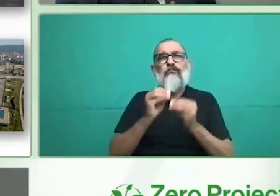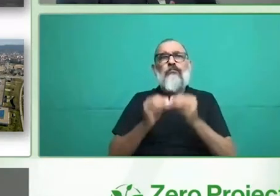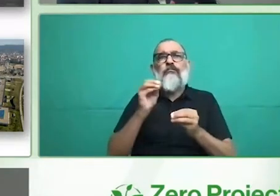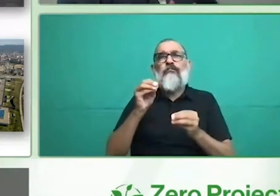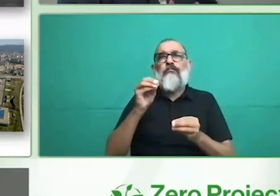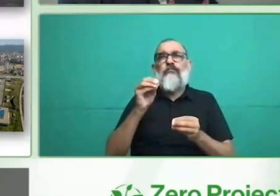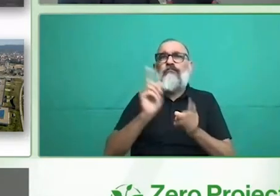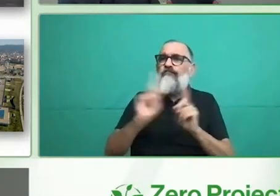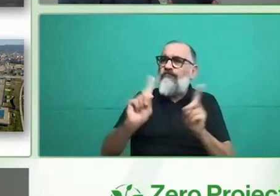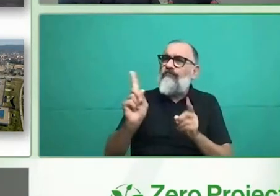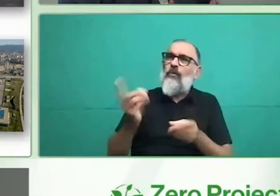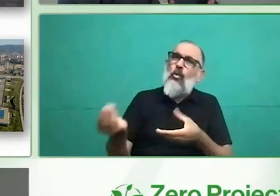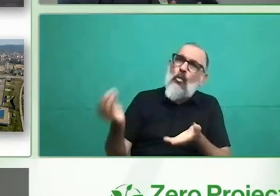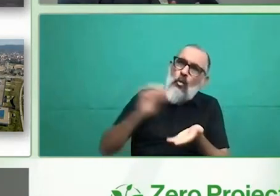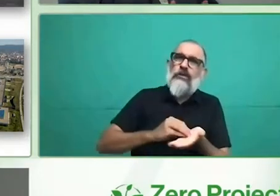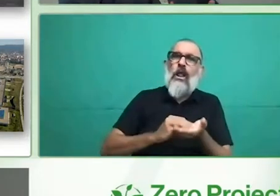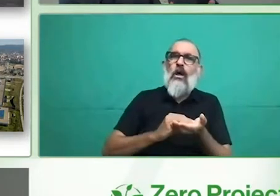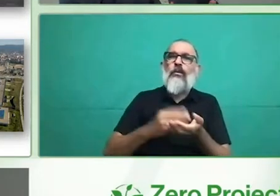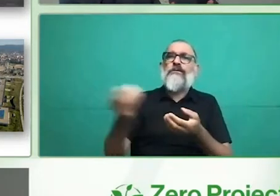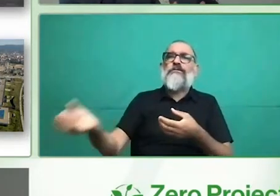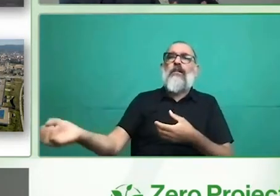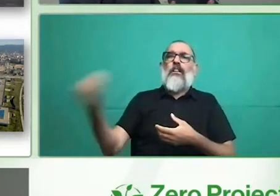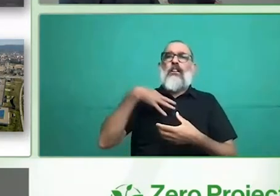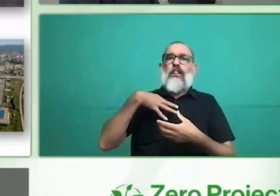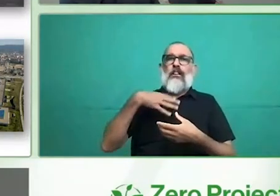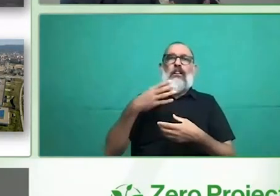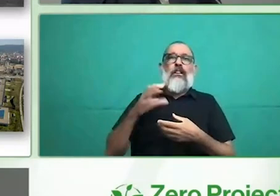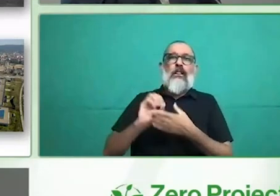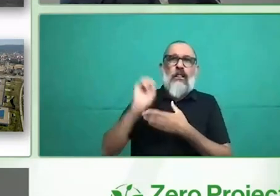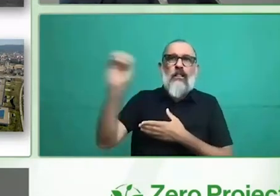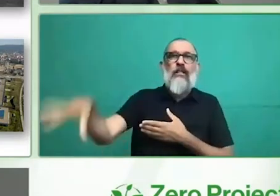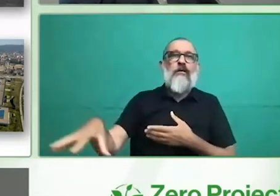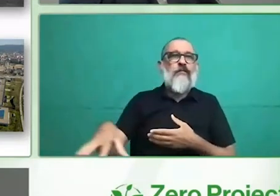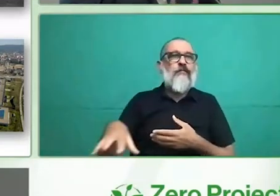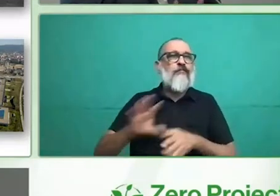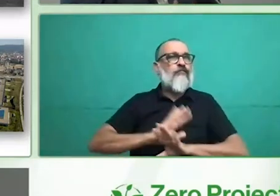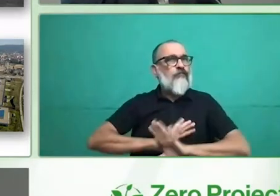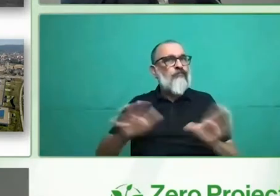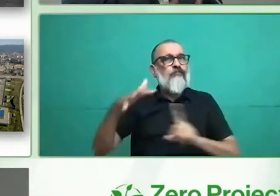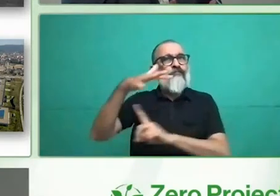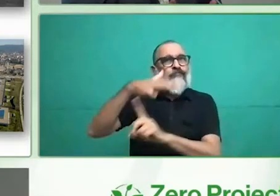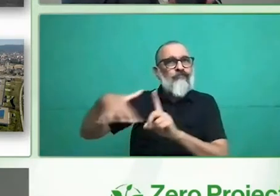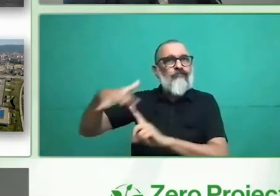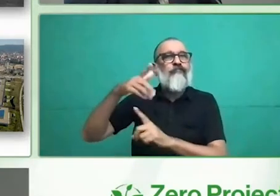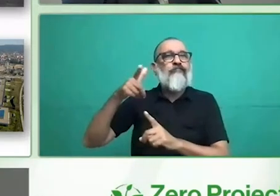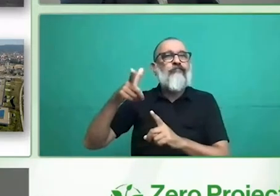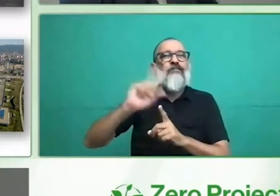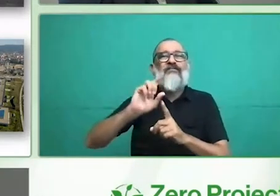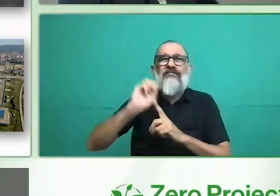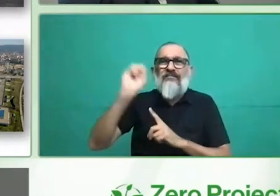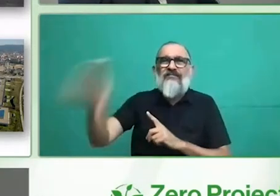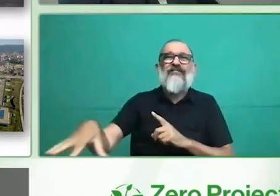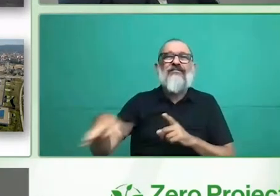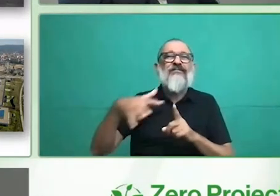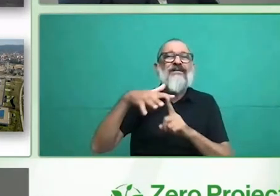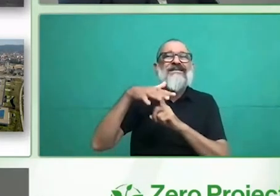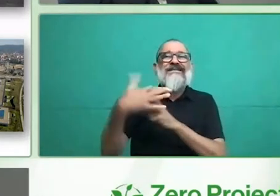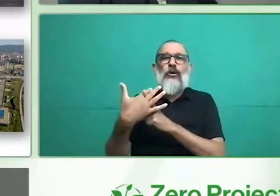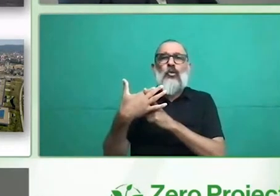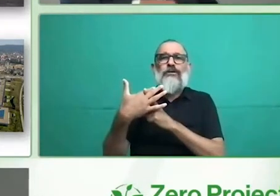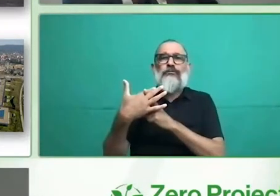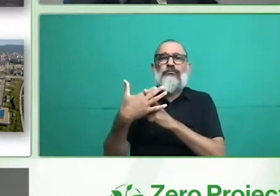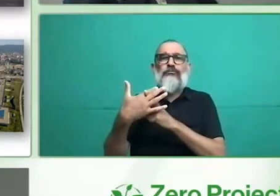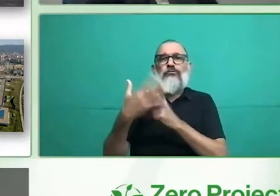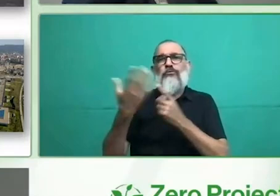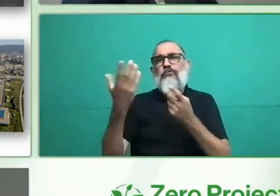no dan ningún apoyo positivo a ninguna persona, sino que son lugares de vulneración de derechos y que hay que cerrarlas. Y